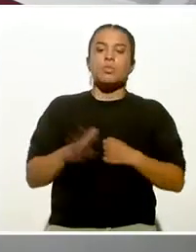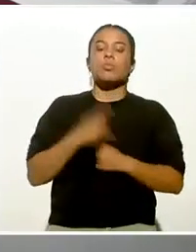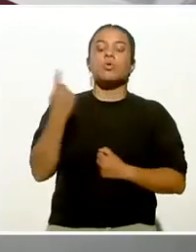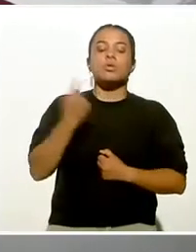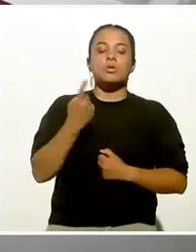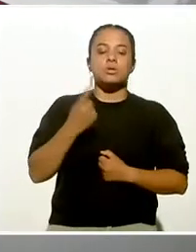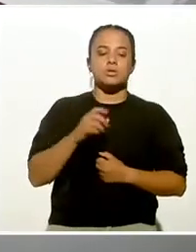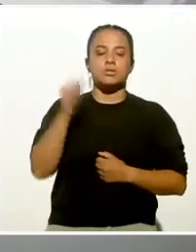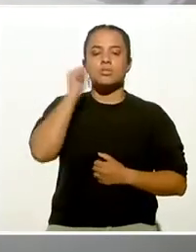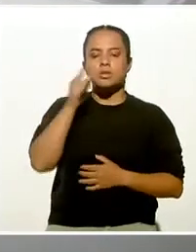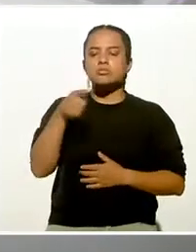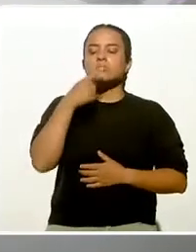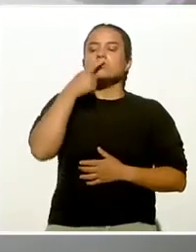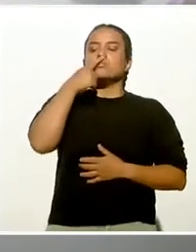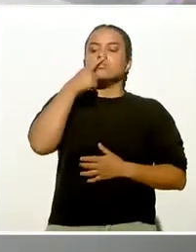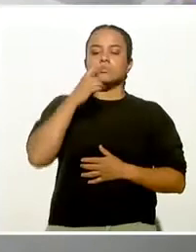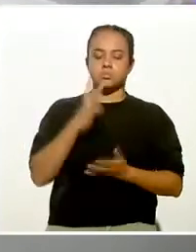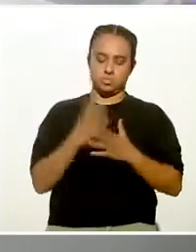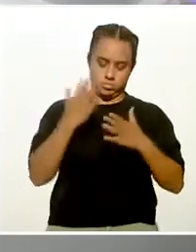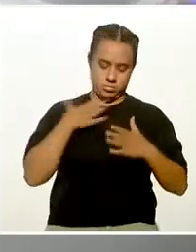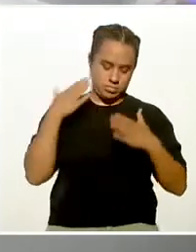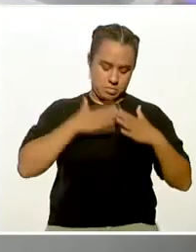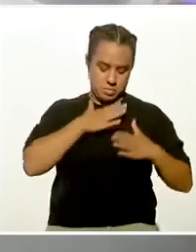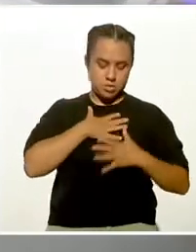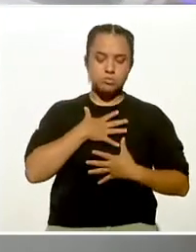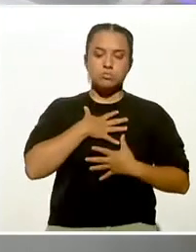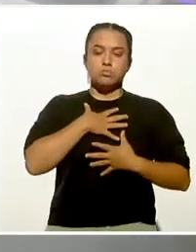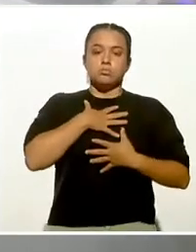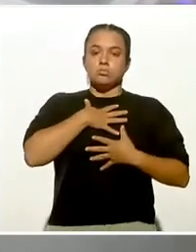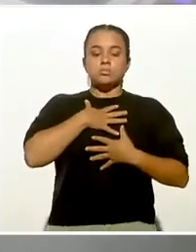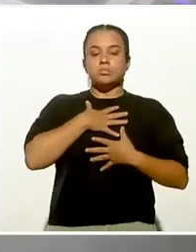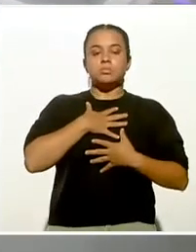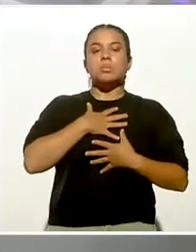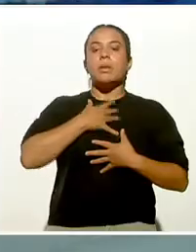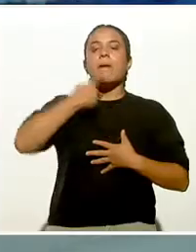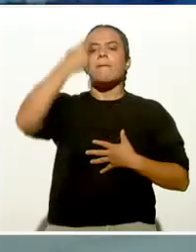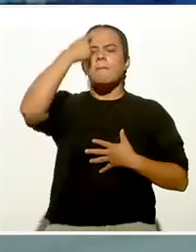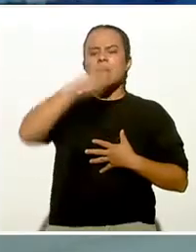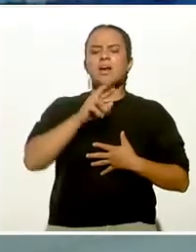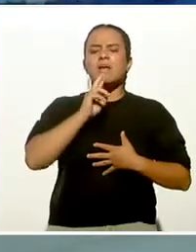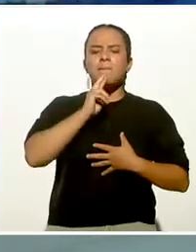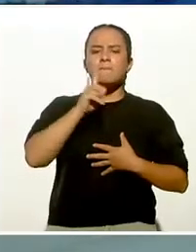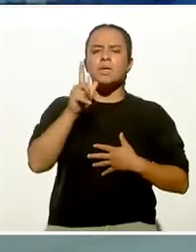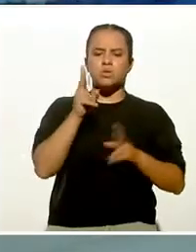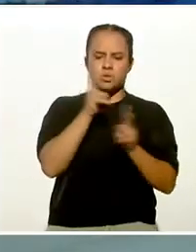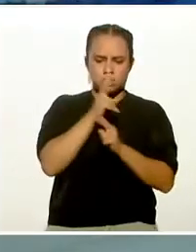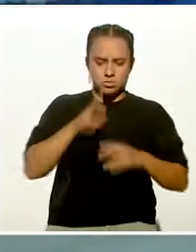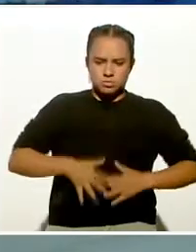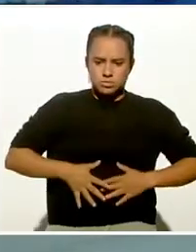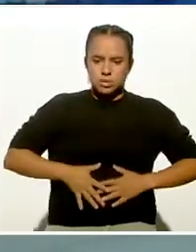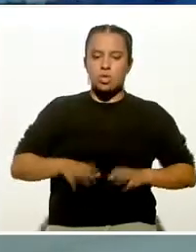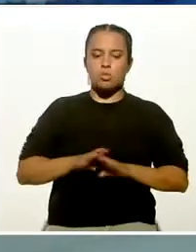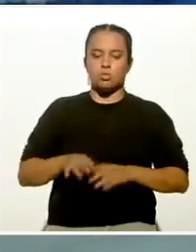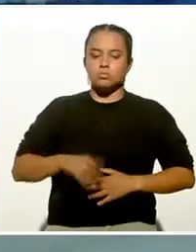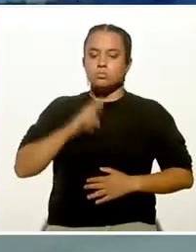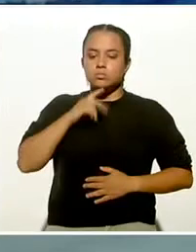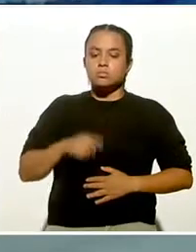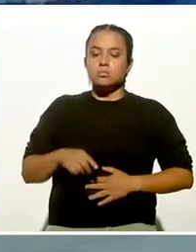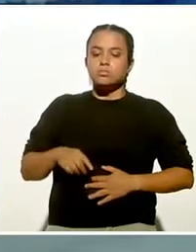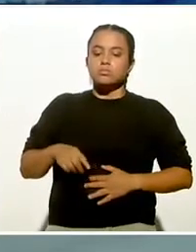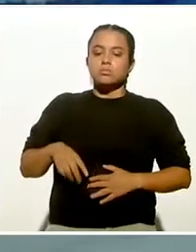inflar el pecho. Lo que necesitamos hacer para mejorar la fuerza en el diafragma es inflar el estómago.